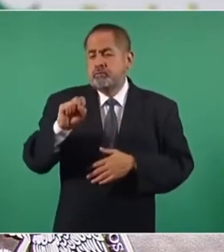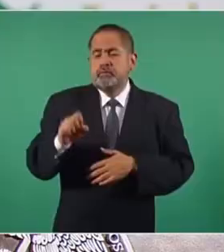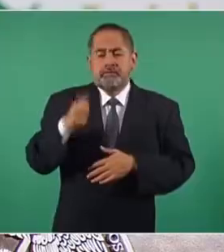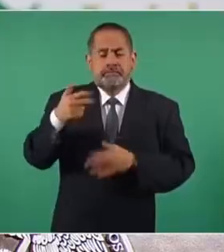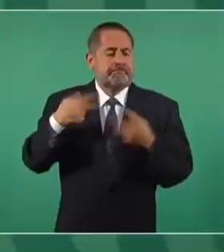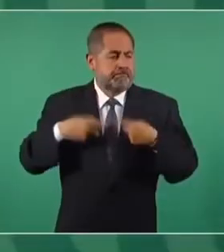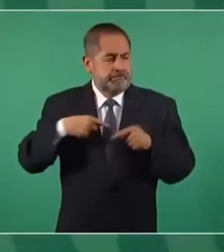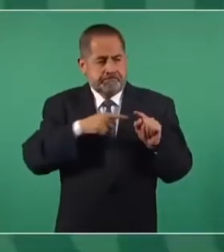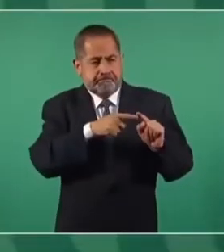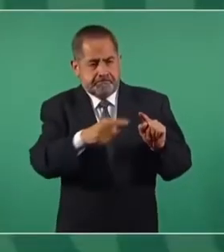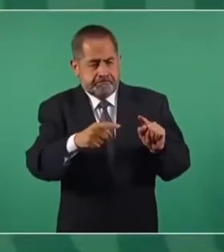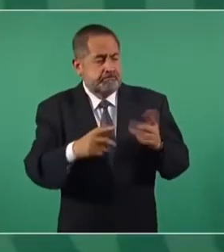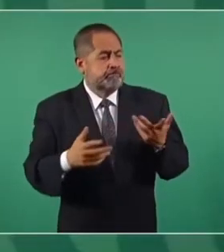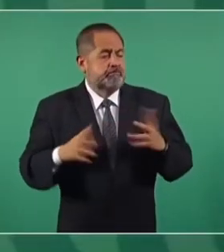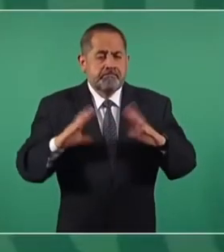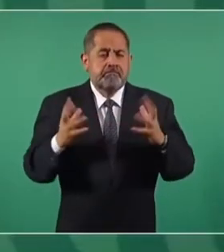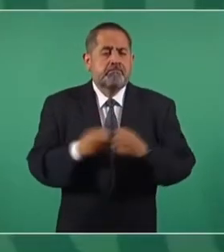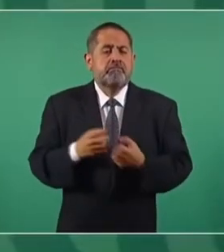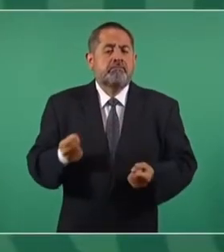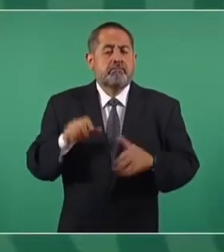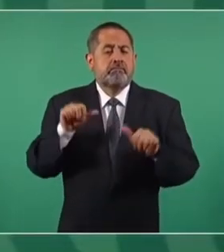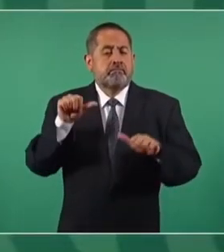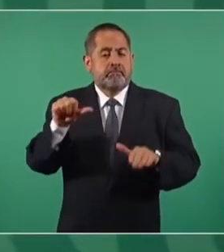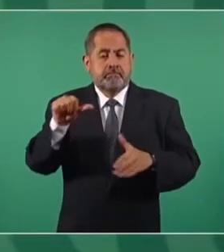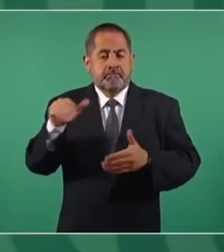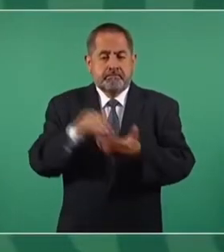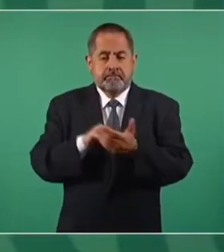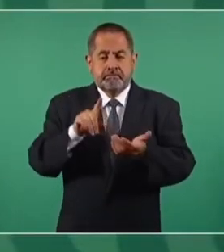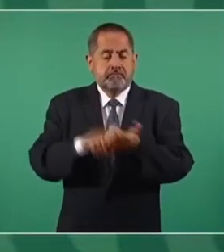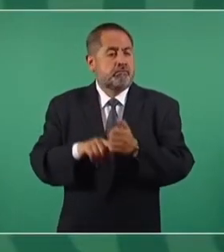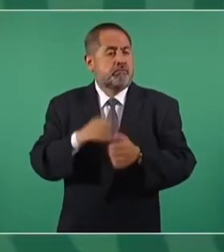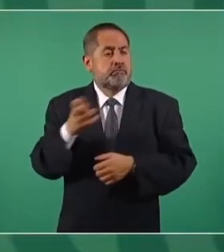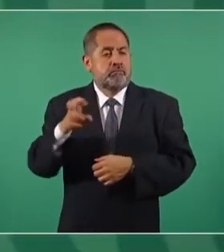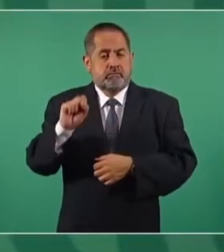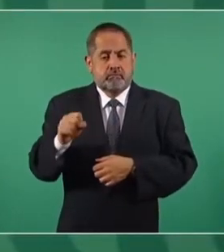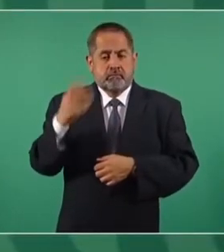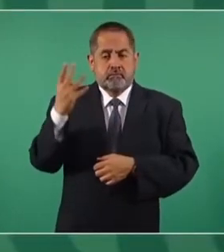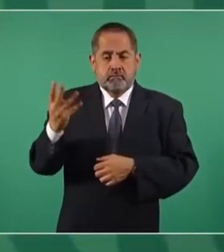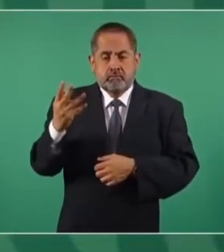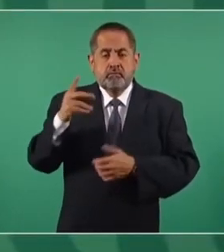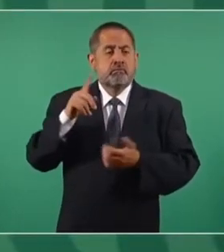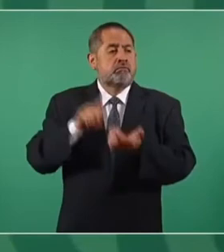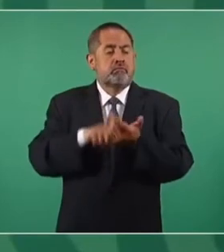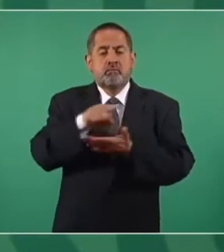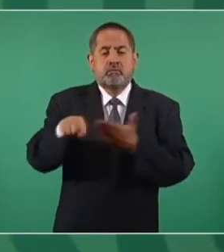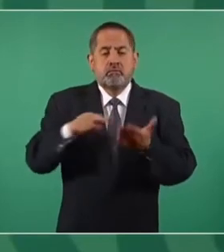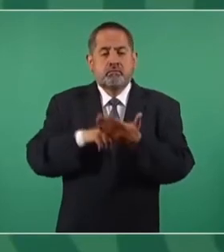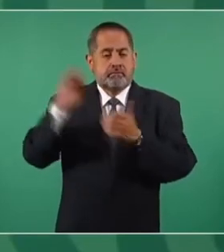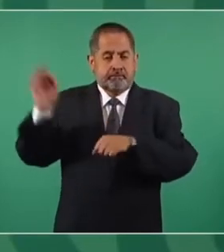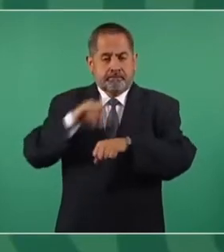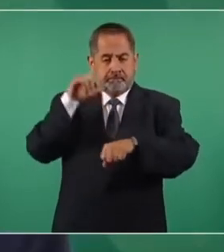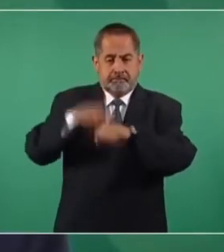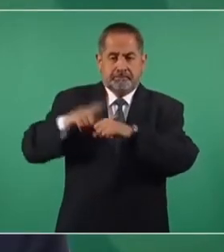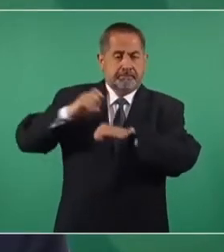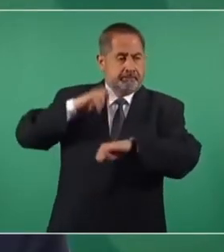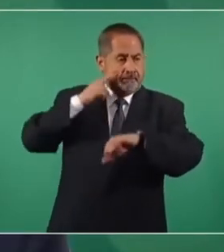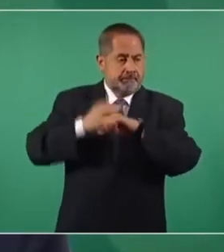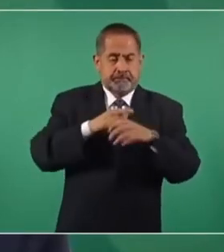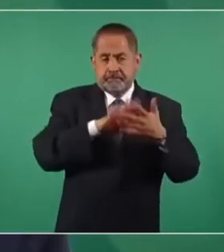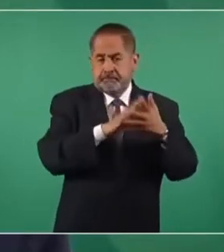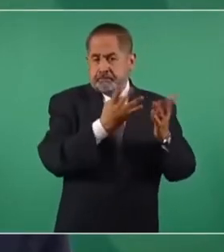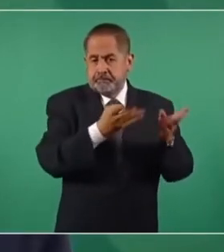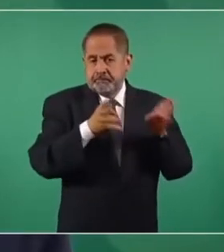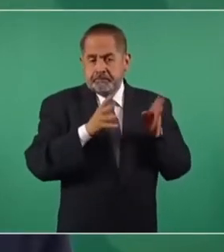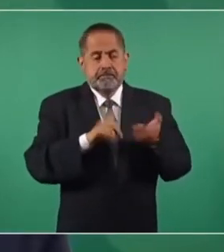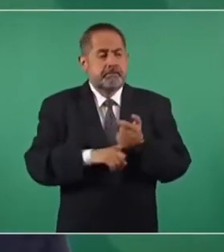personas, de los cuales 16 mil 464 se ubican en centros federales, es decir, alrededor